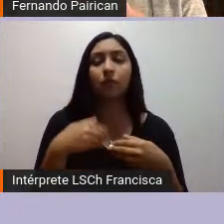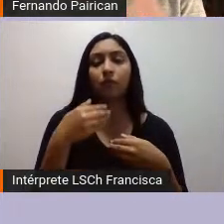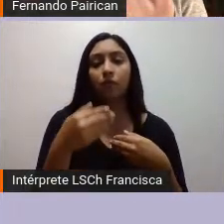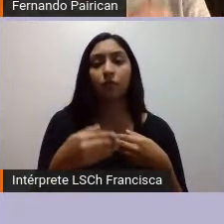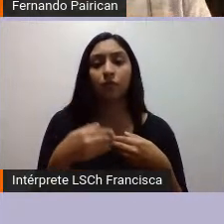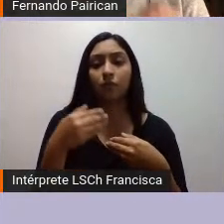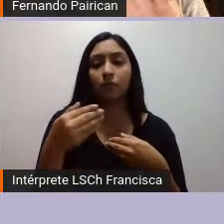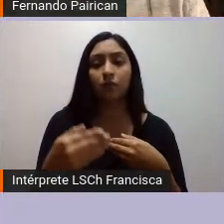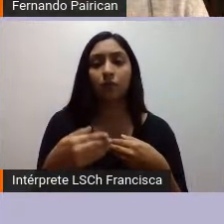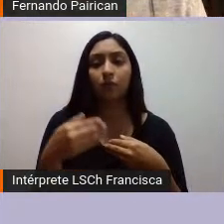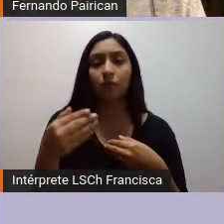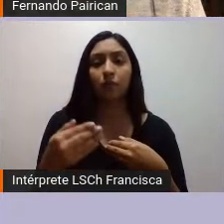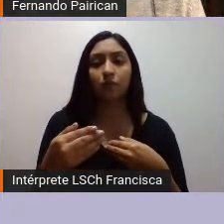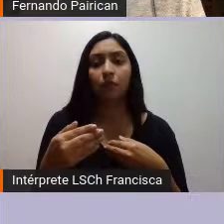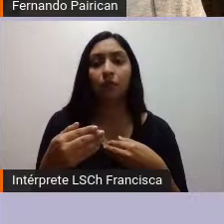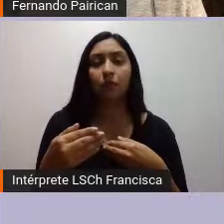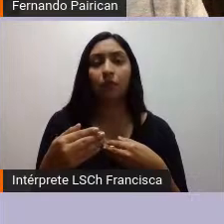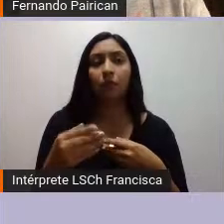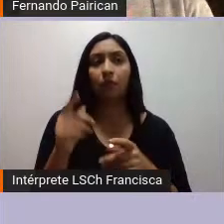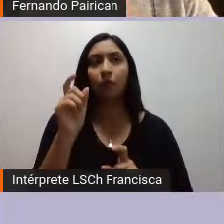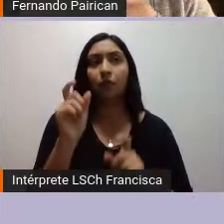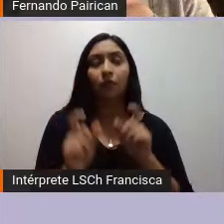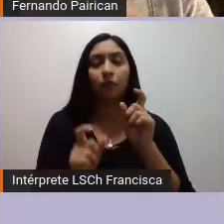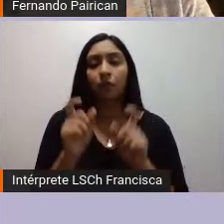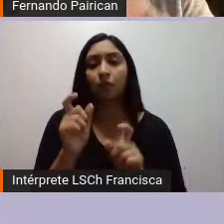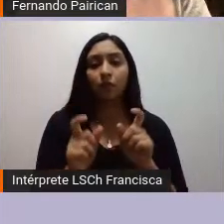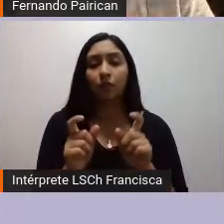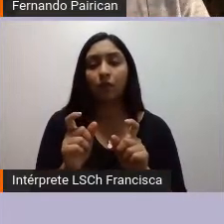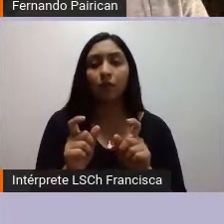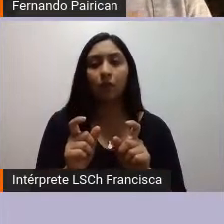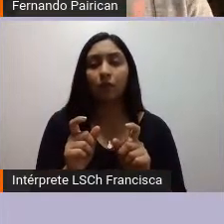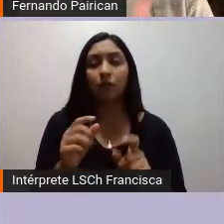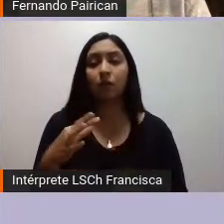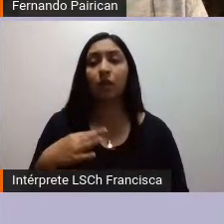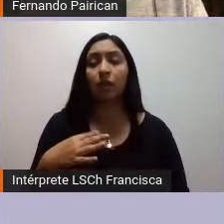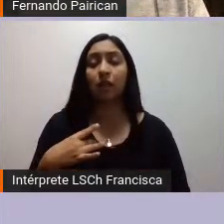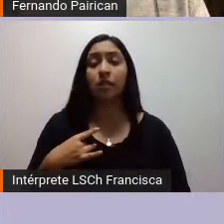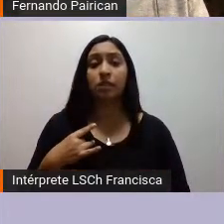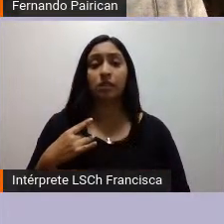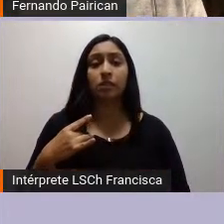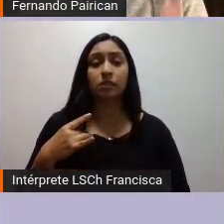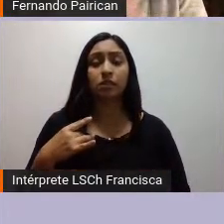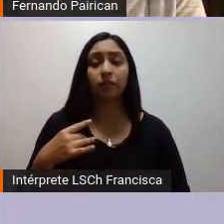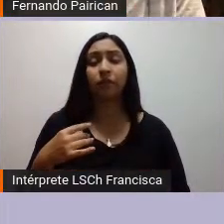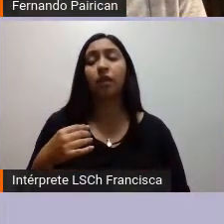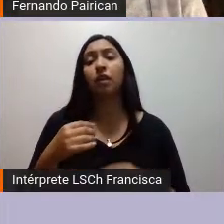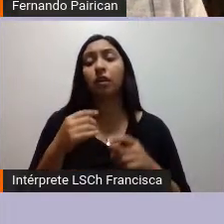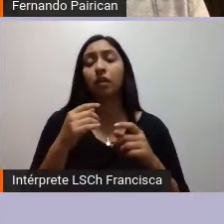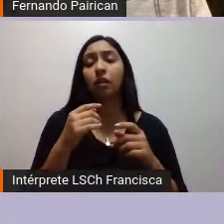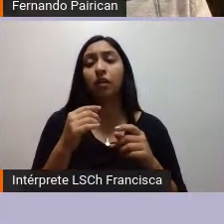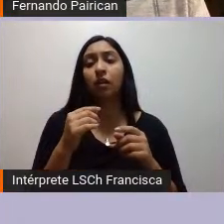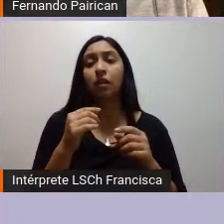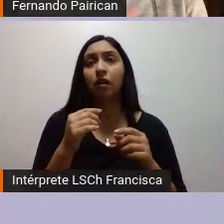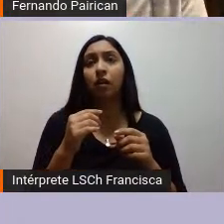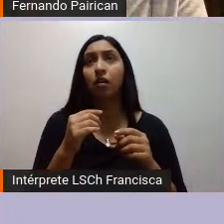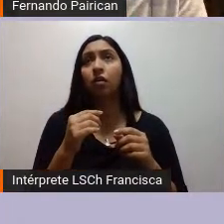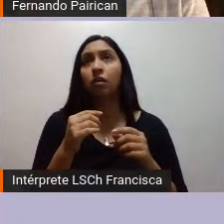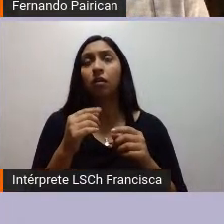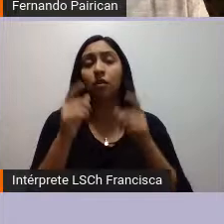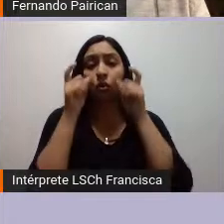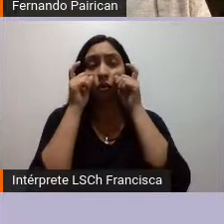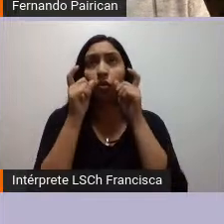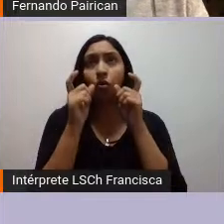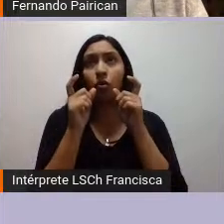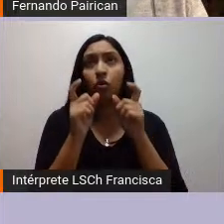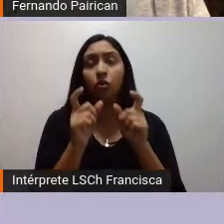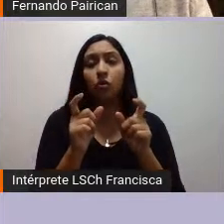que los civiles recontrolen el poder del Estado y lentamente ir desplazando a los militares y por lo menos sobre todo los senadores vitalicios que